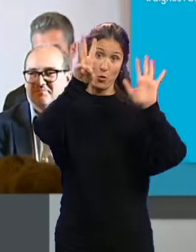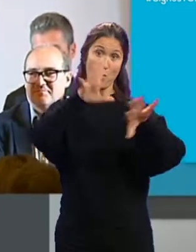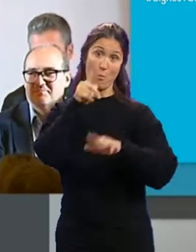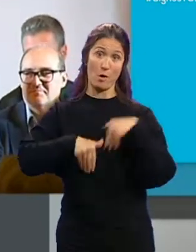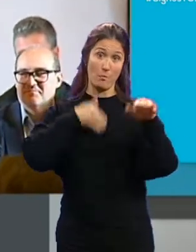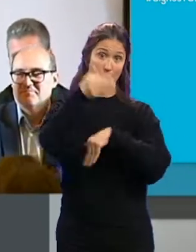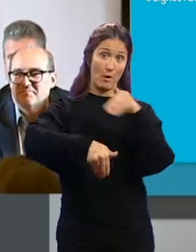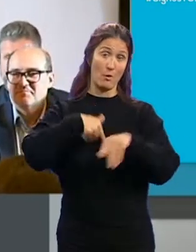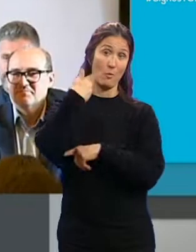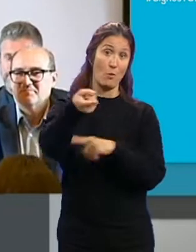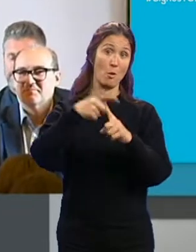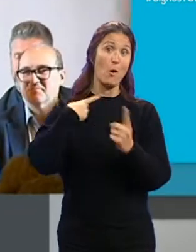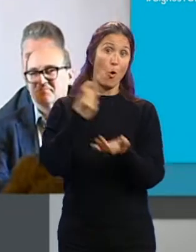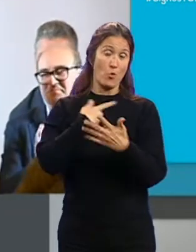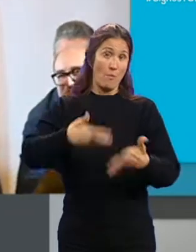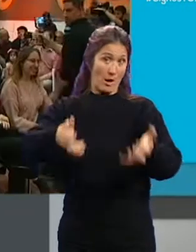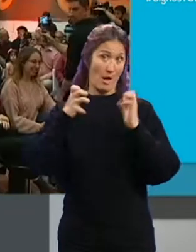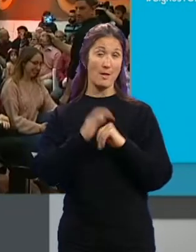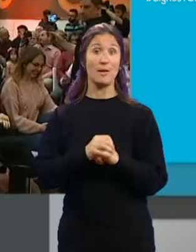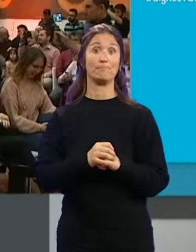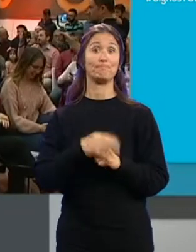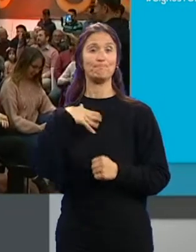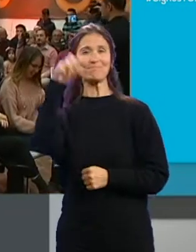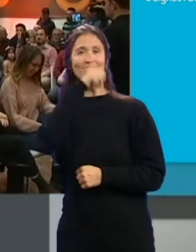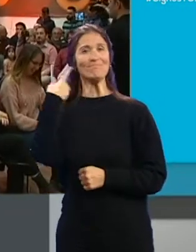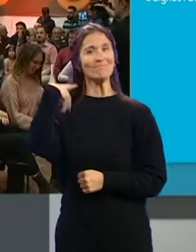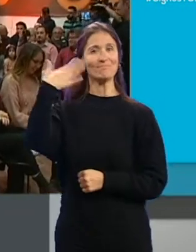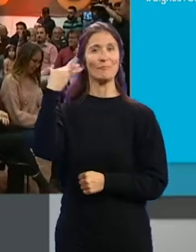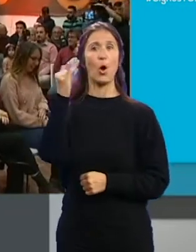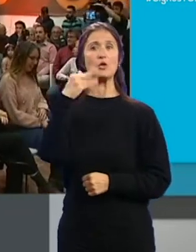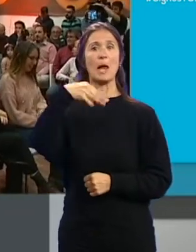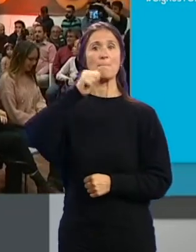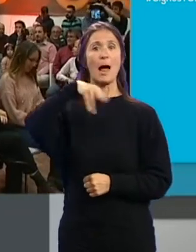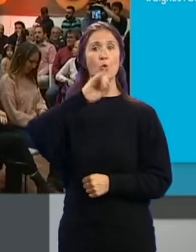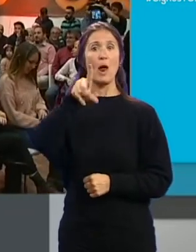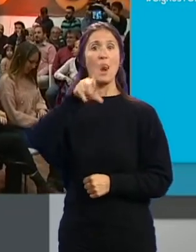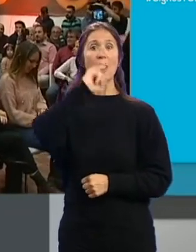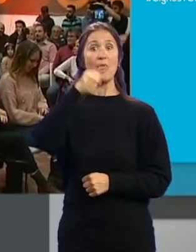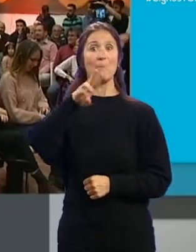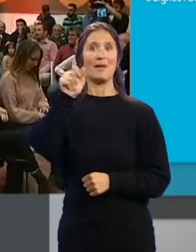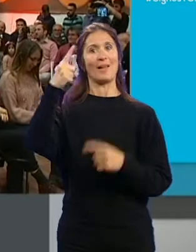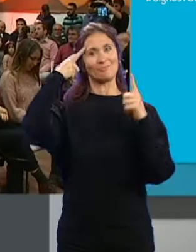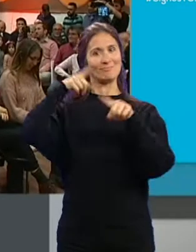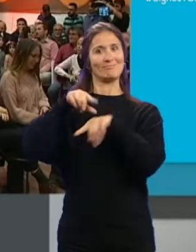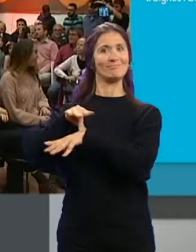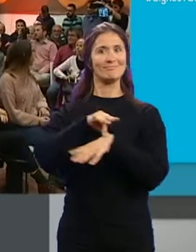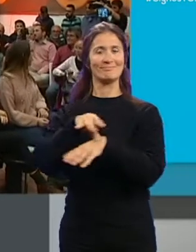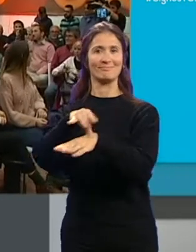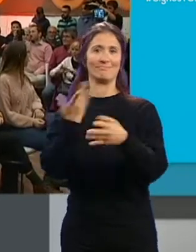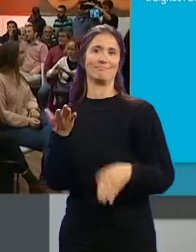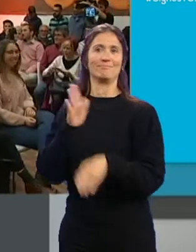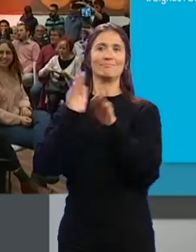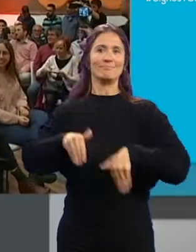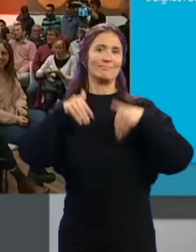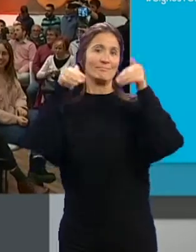las próximas elecciones en mayo. El tenor granadino José Manuel Zapata... ...fue el encargado de conducir el acto de presentación... ...de la